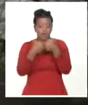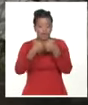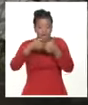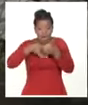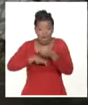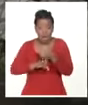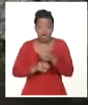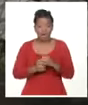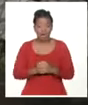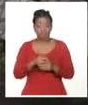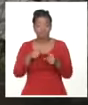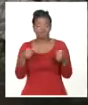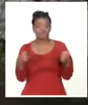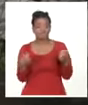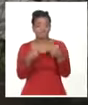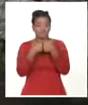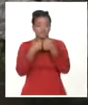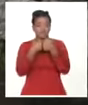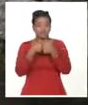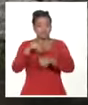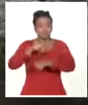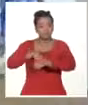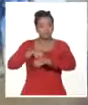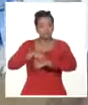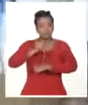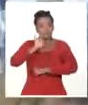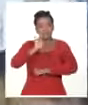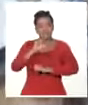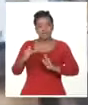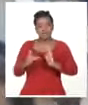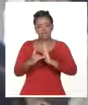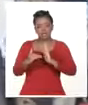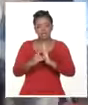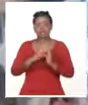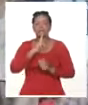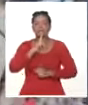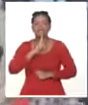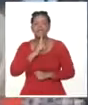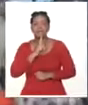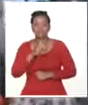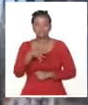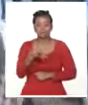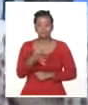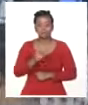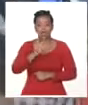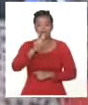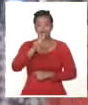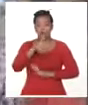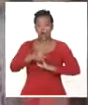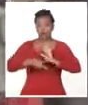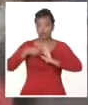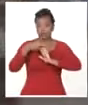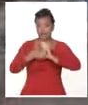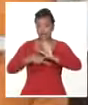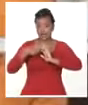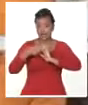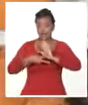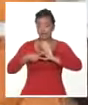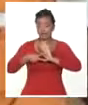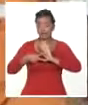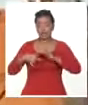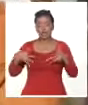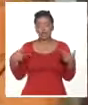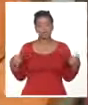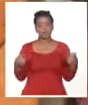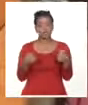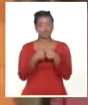colisión ocurrió sobre las 7 de la tarde hora local del viernes, cuando dos trenes de pasajeros y uno de mercancías chocaron